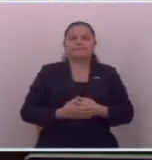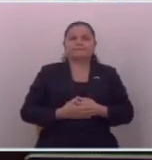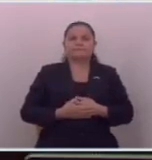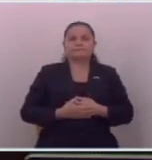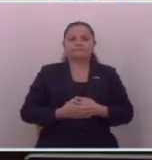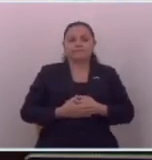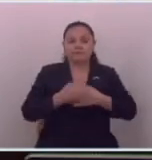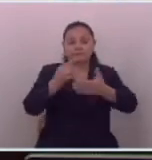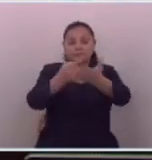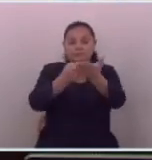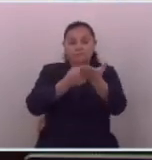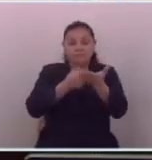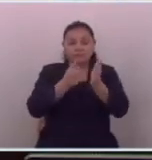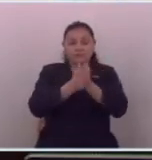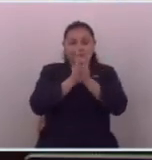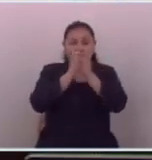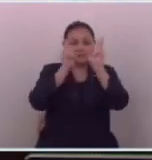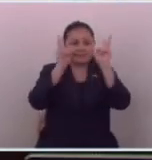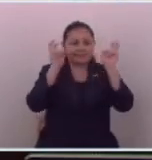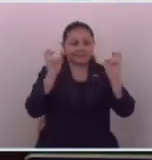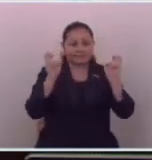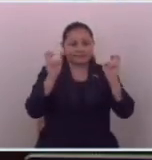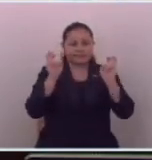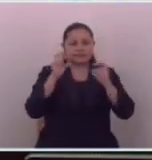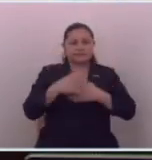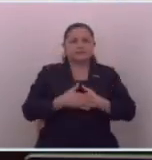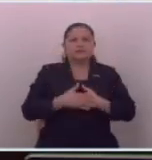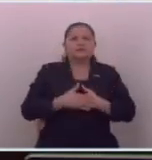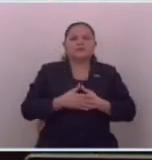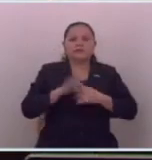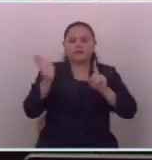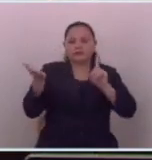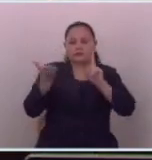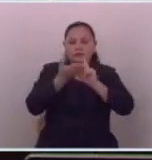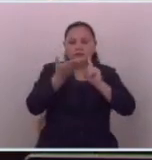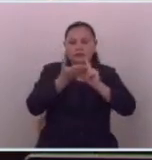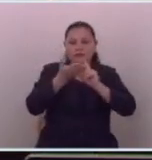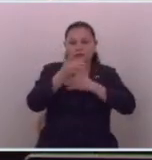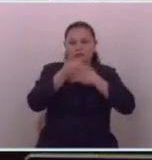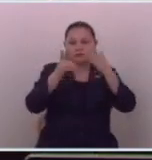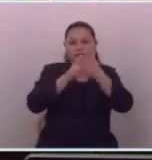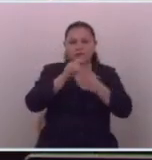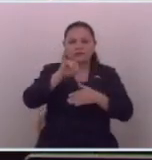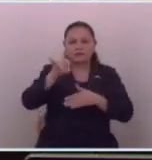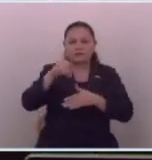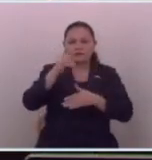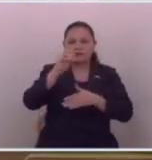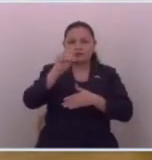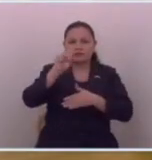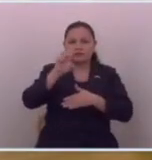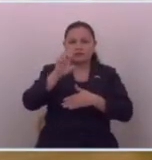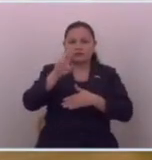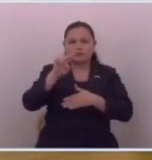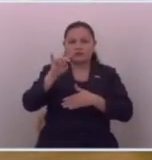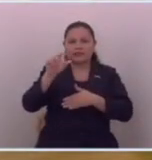A discusión, el fondo de lo solicitado. Tiene la palabra el Diputado José Urbina.